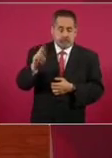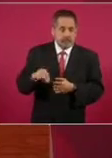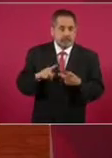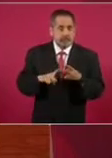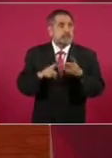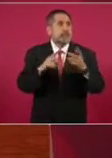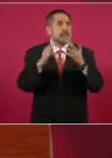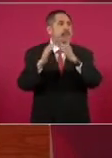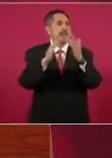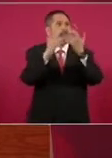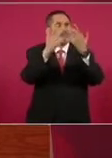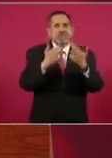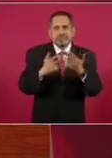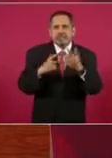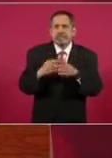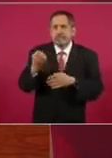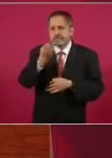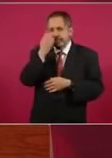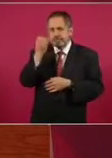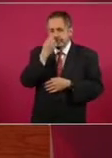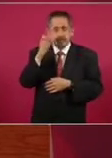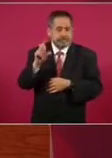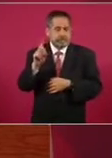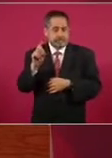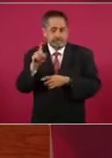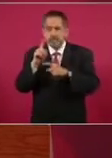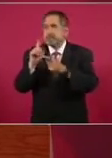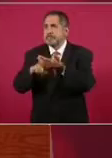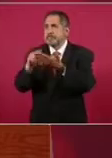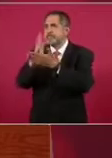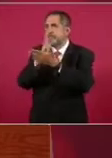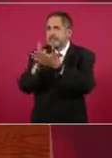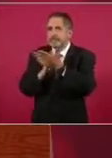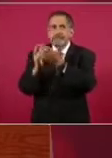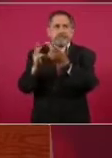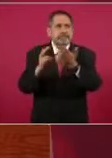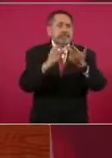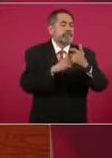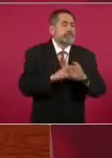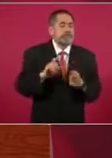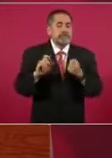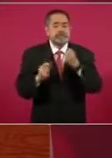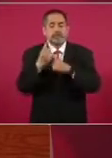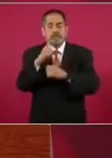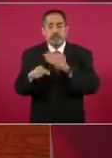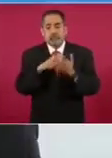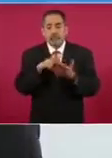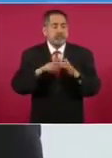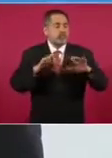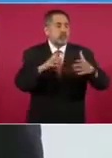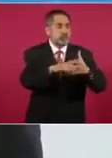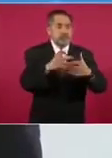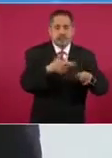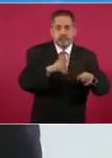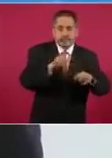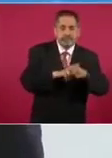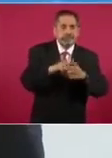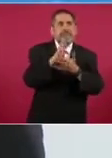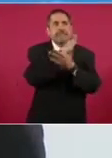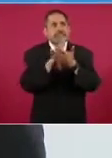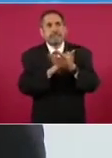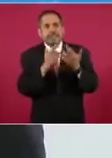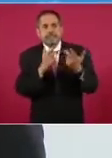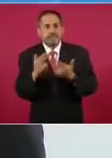vivienda, treinta escuelas con daños y veintiún en unidades médicas afectadas. Tenemos